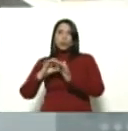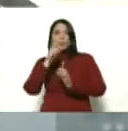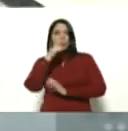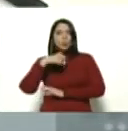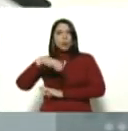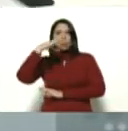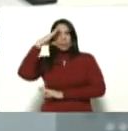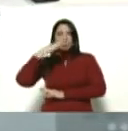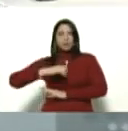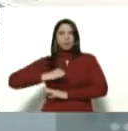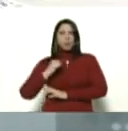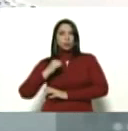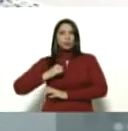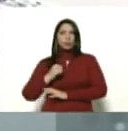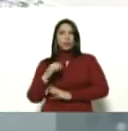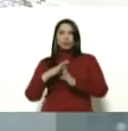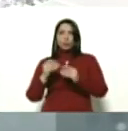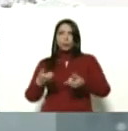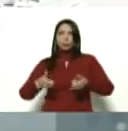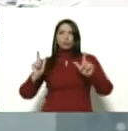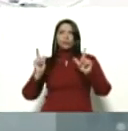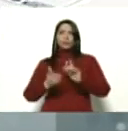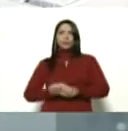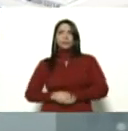militar policial todo es posible